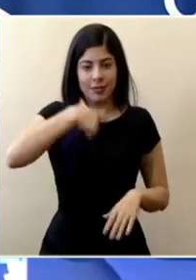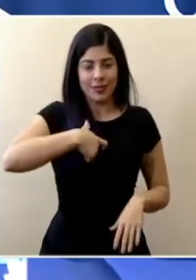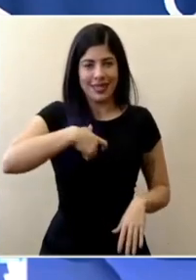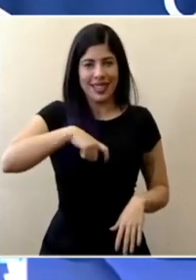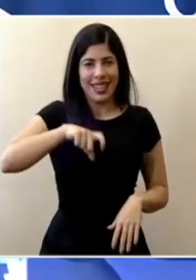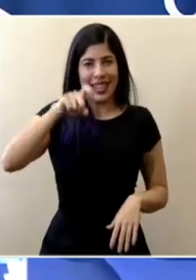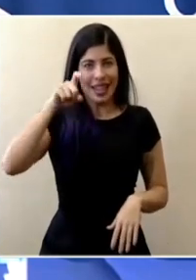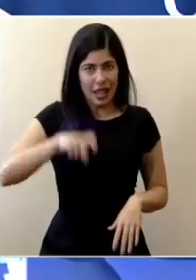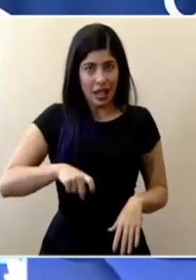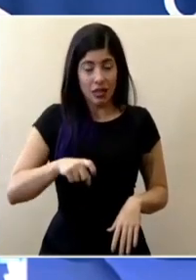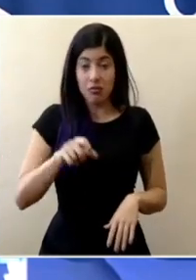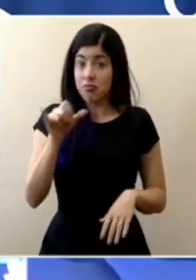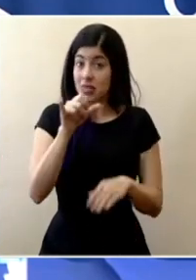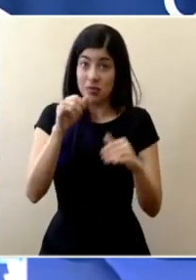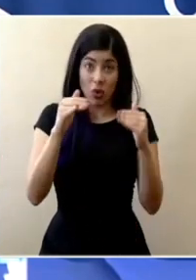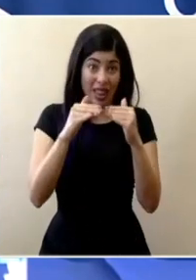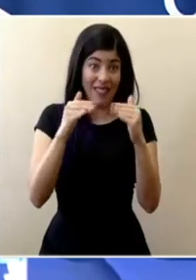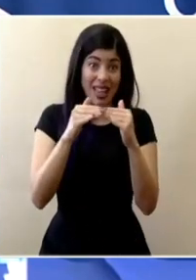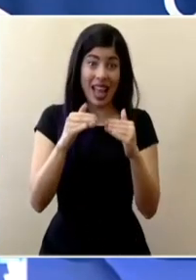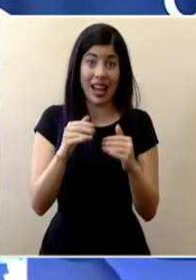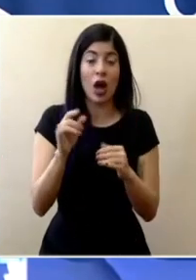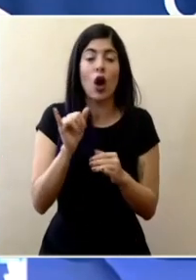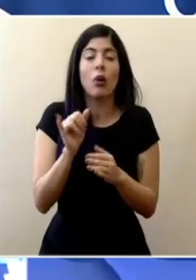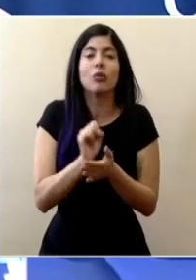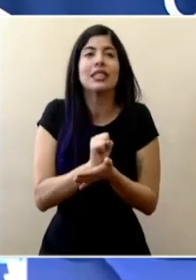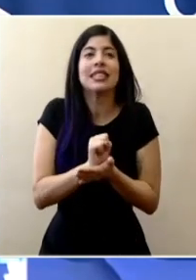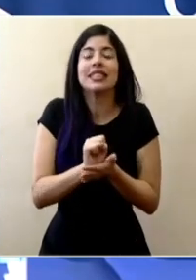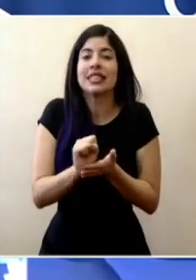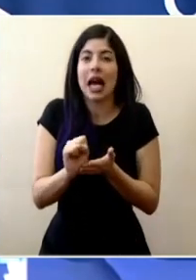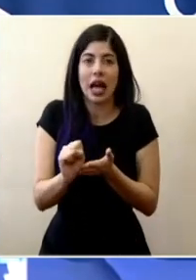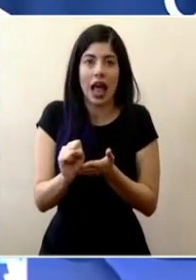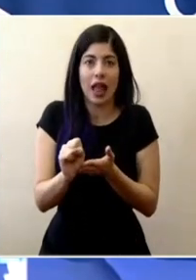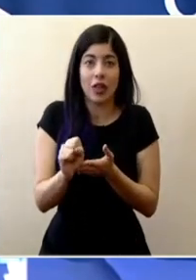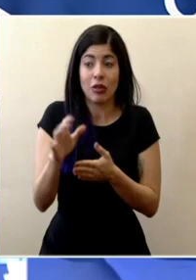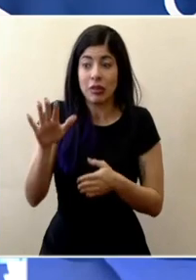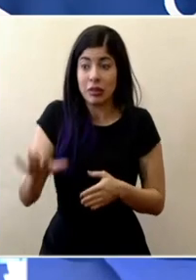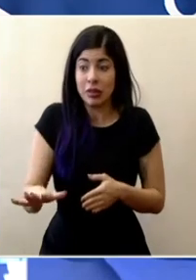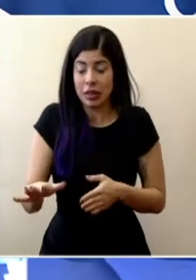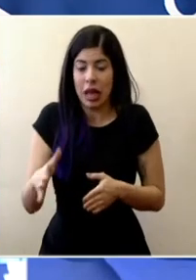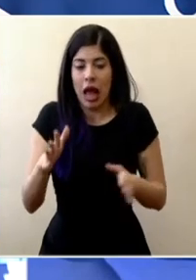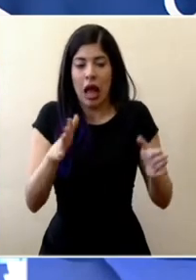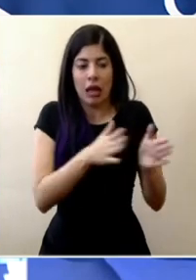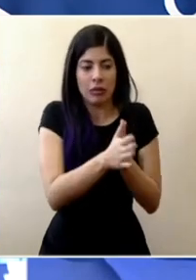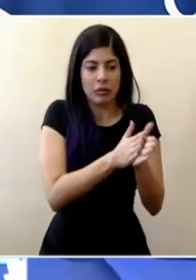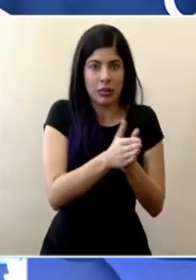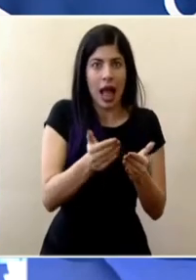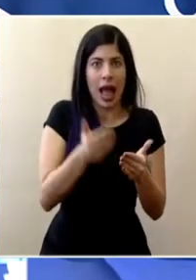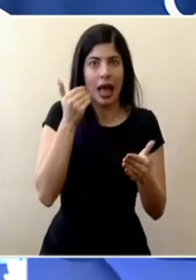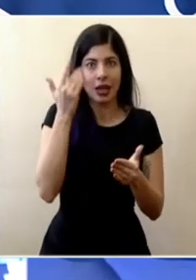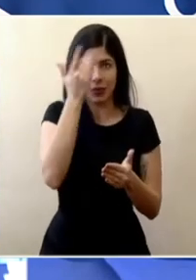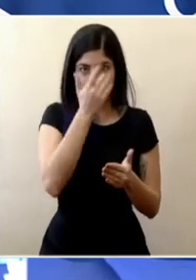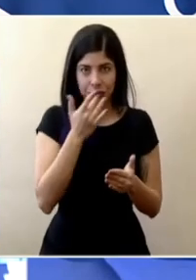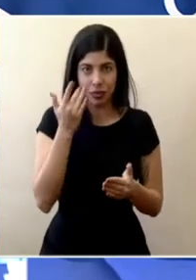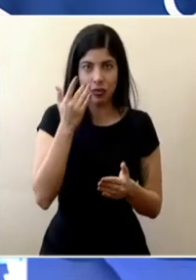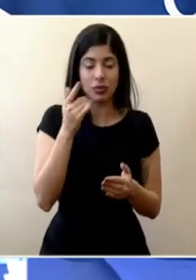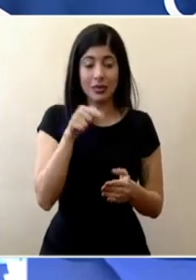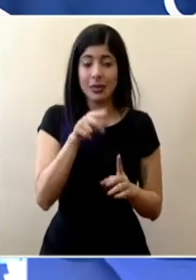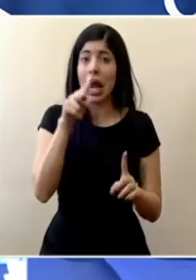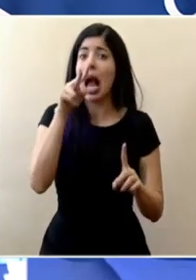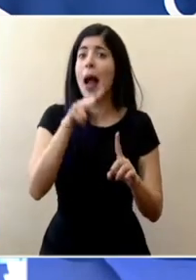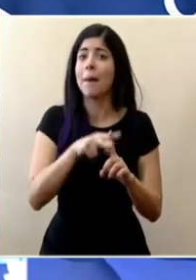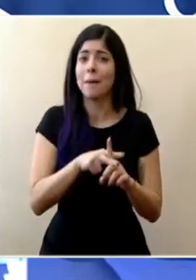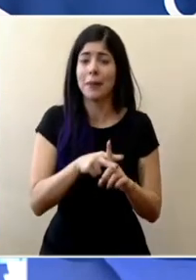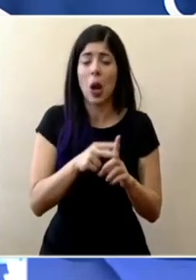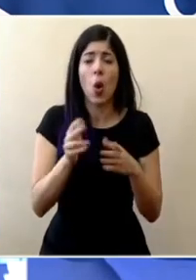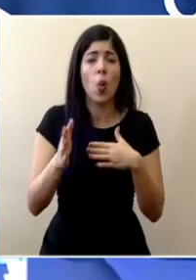a ese nivel de casi que sagrado lavarse las manos antes de tocarse la cara y eso aplica para